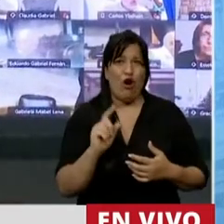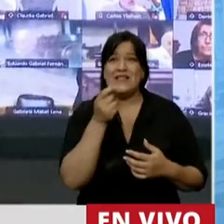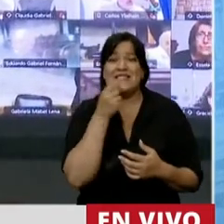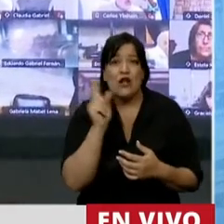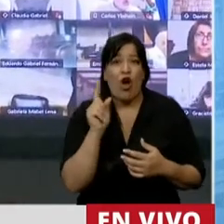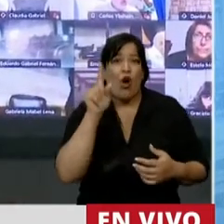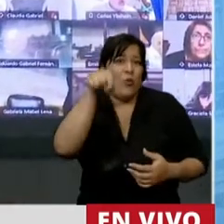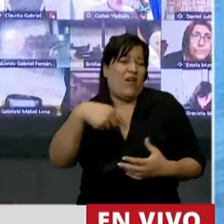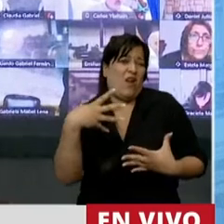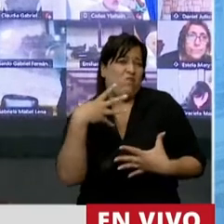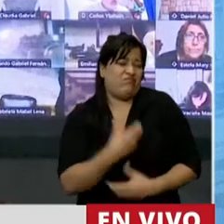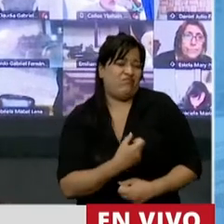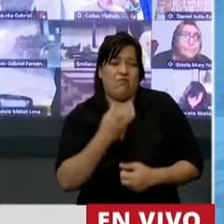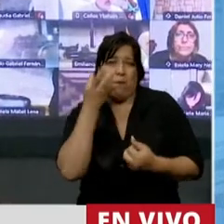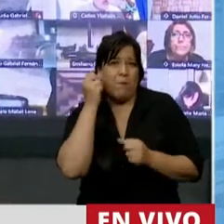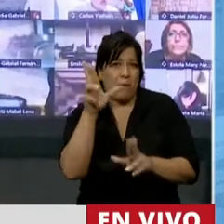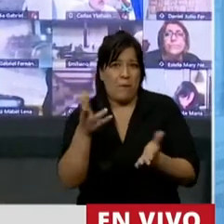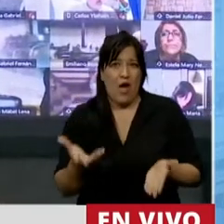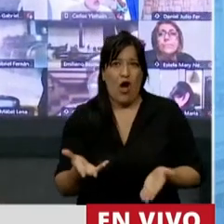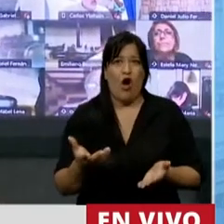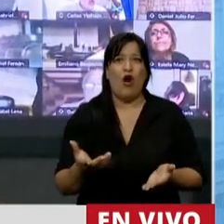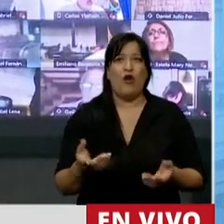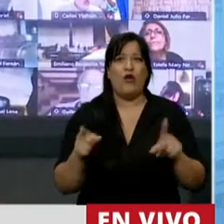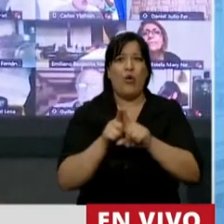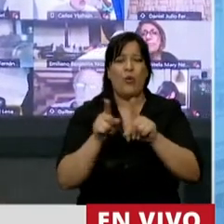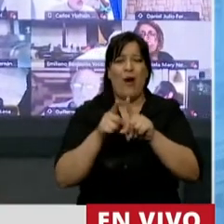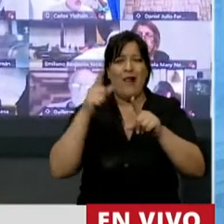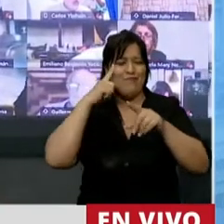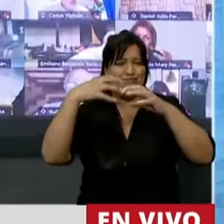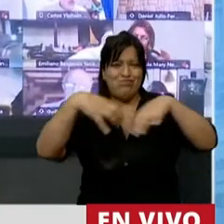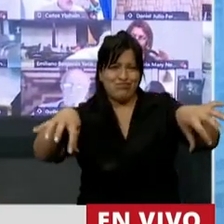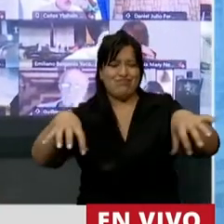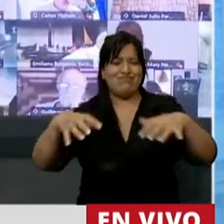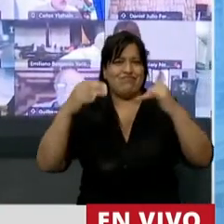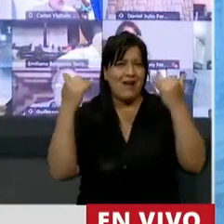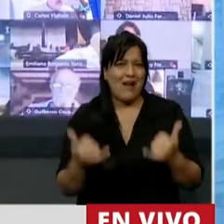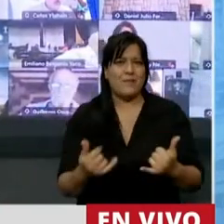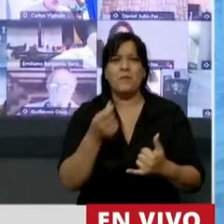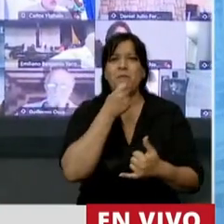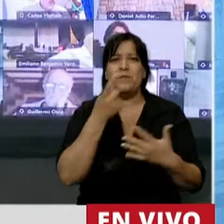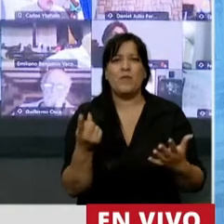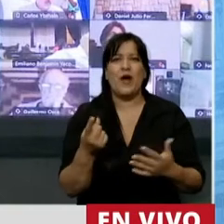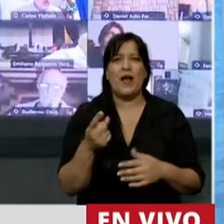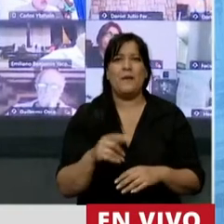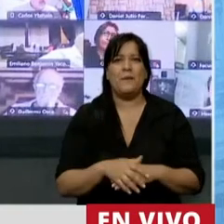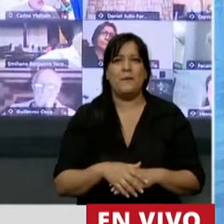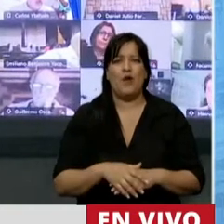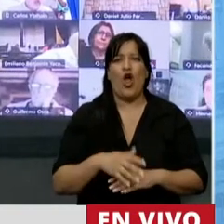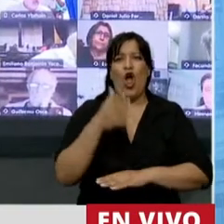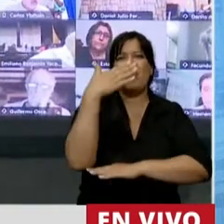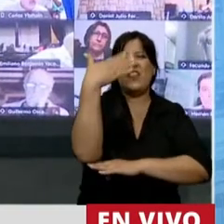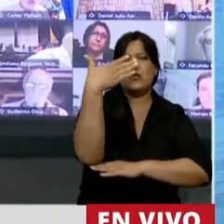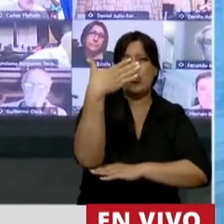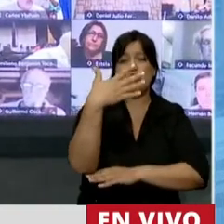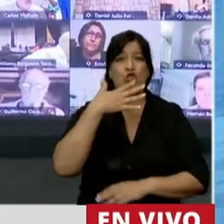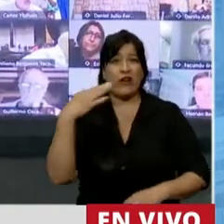son peores, las cabezas se quiebran cuando uno pasa de los discursos a